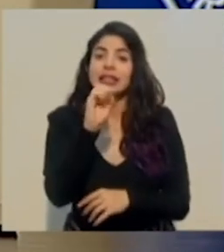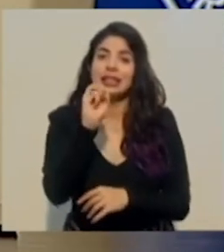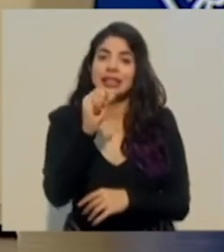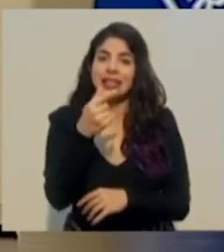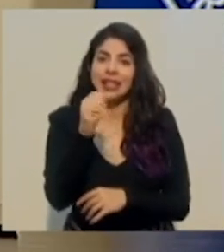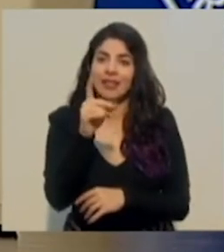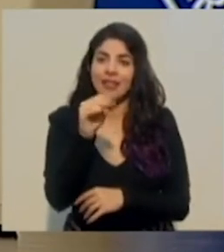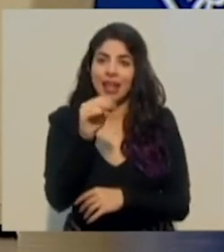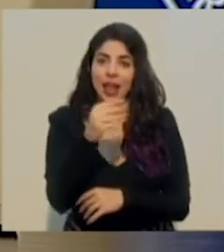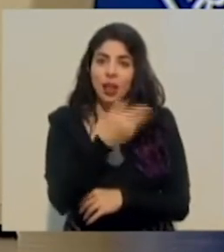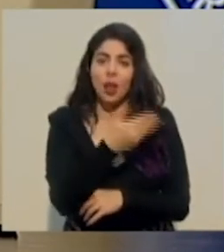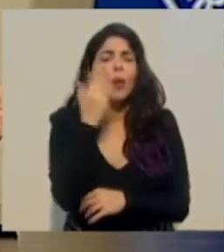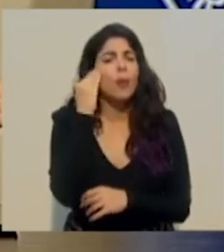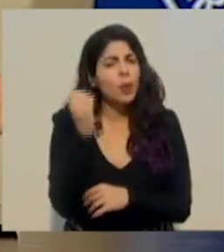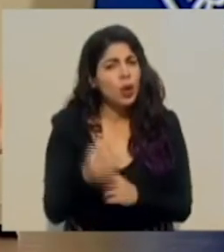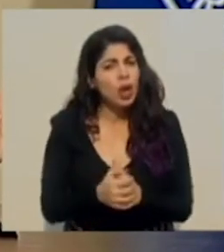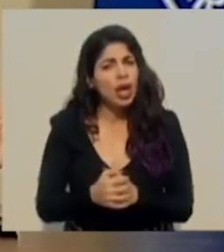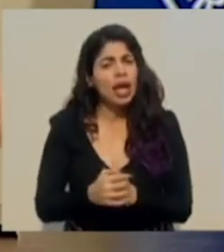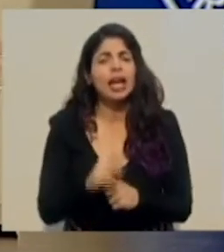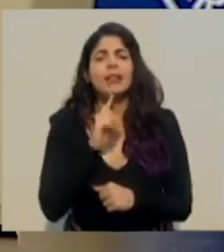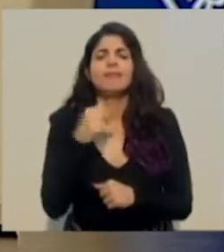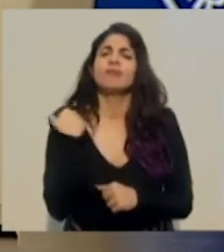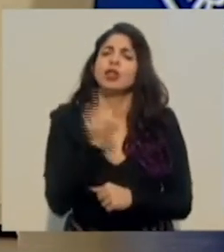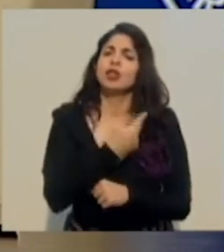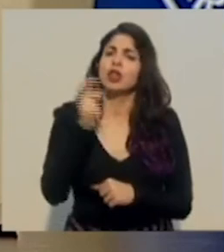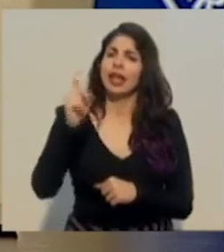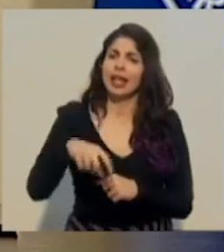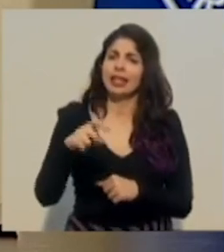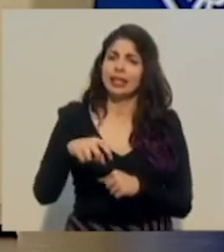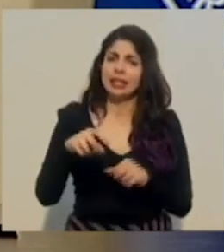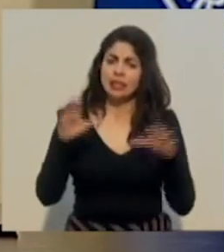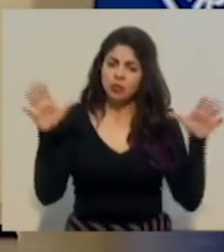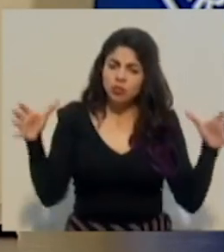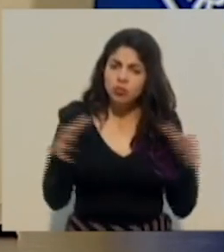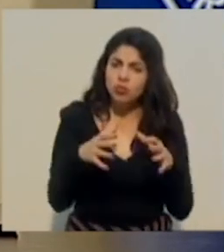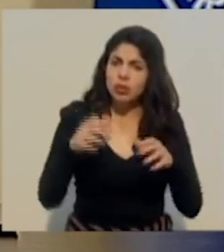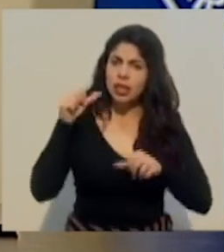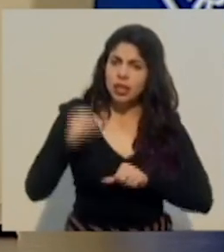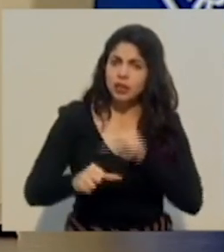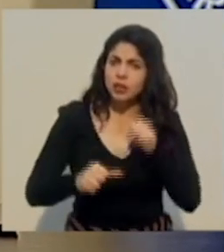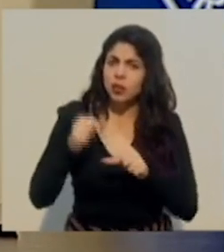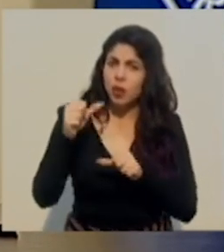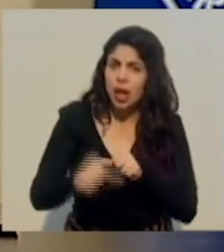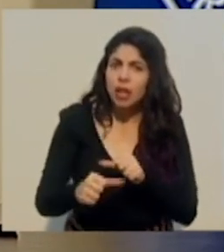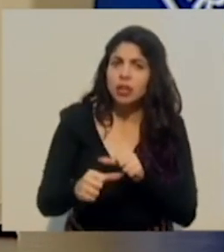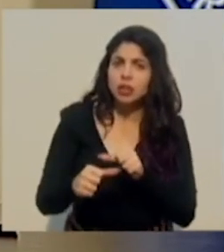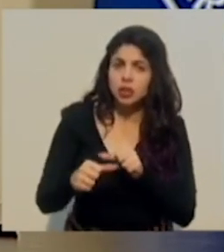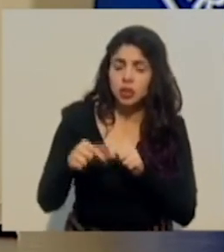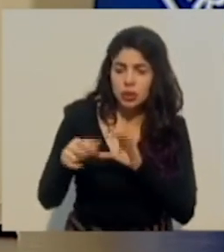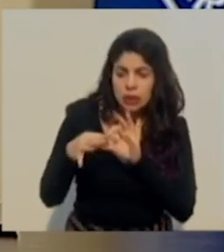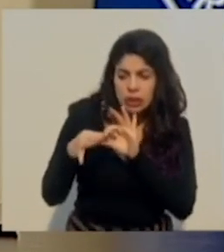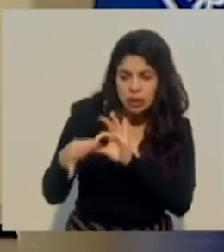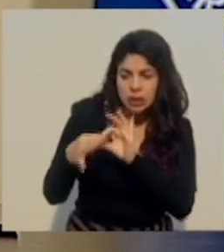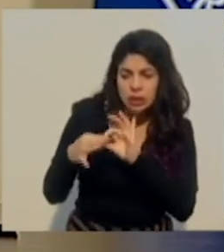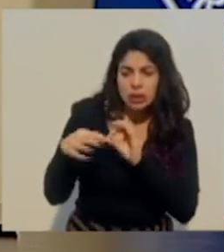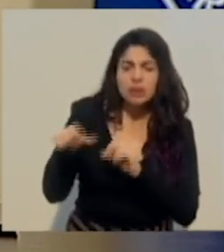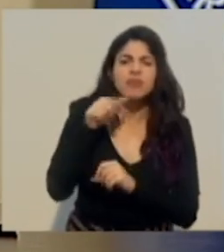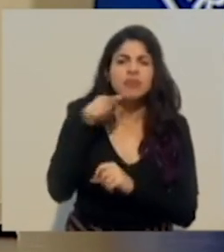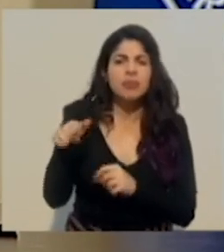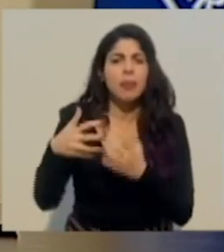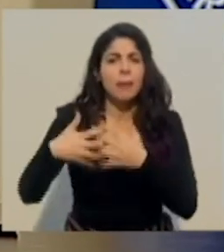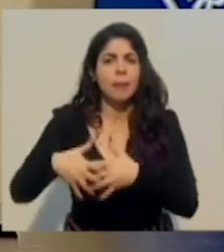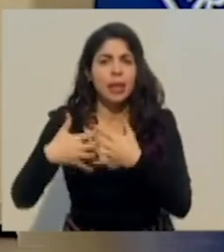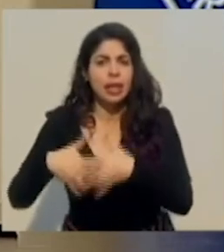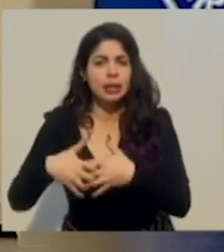realmente necesitamos sumar esfuerzos, coordinar muy bien con el sector empresarial, pero les reitero,